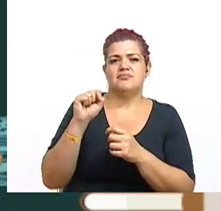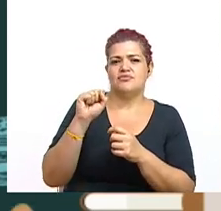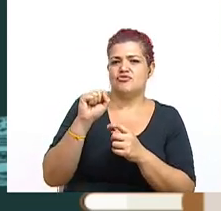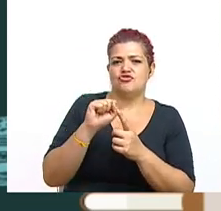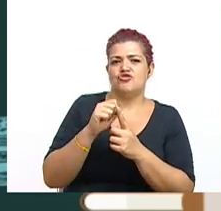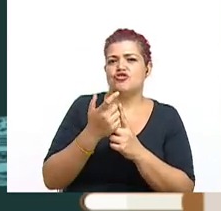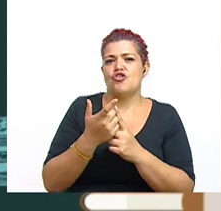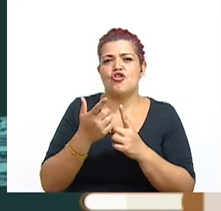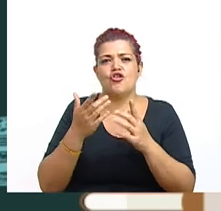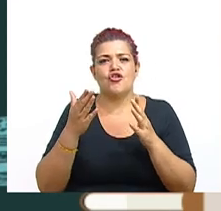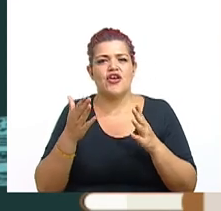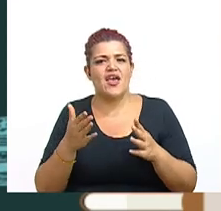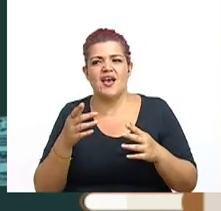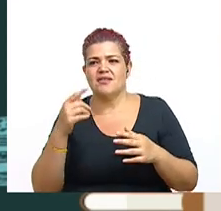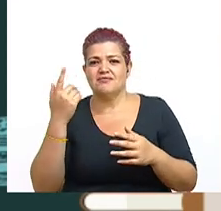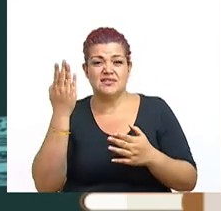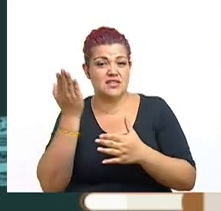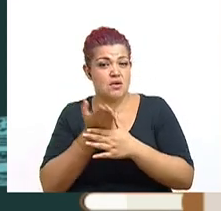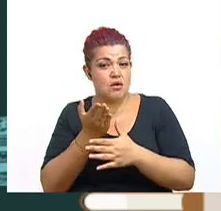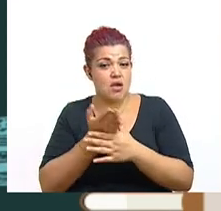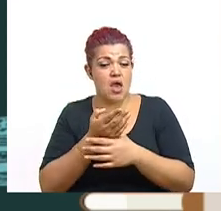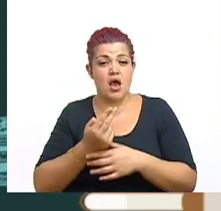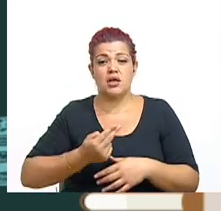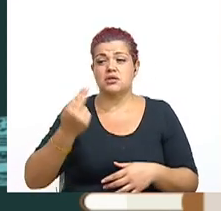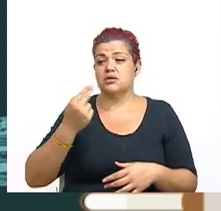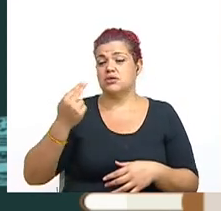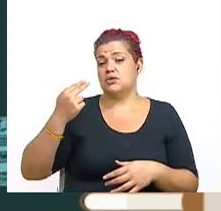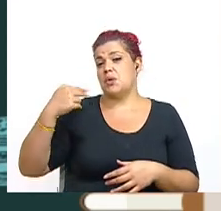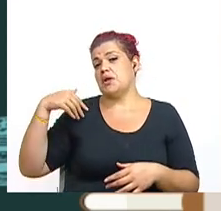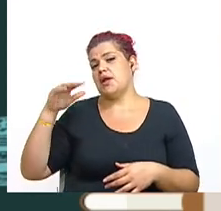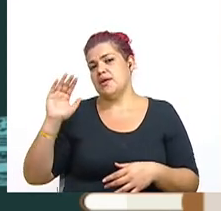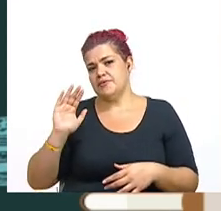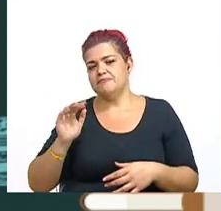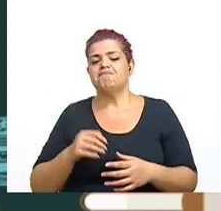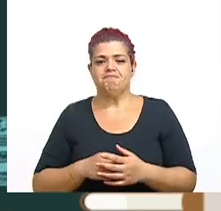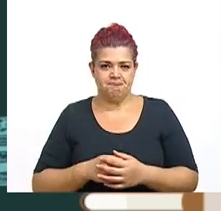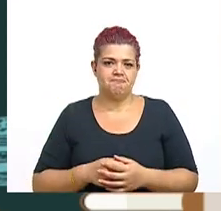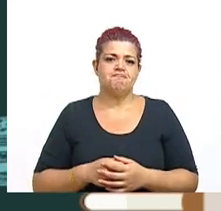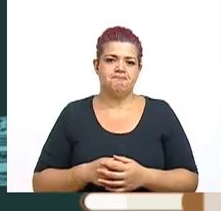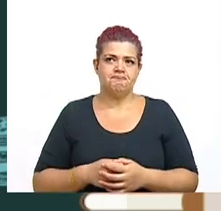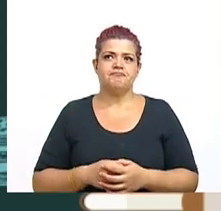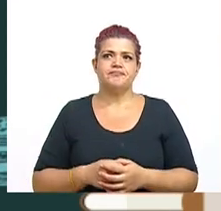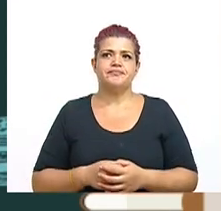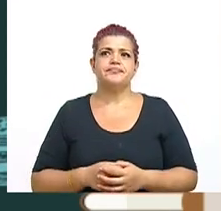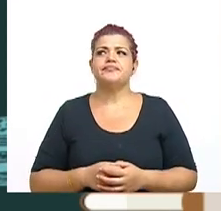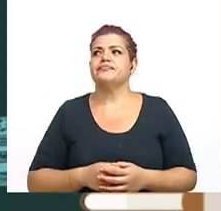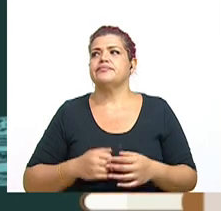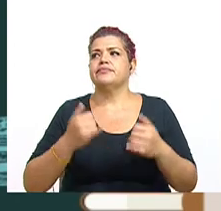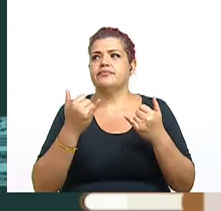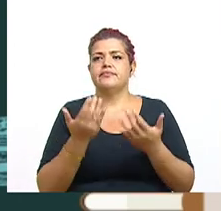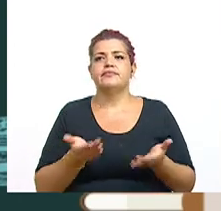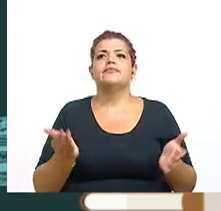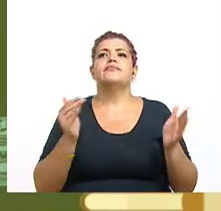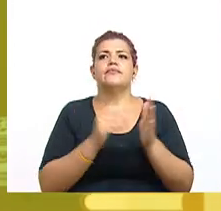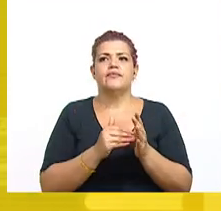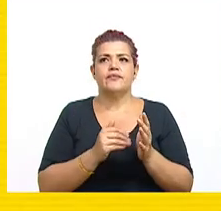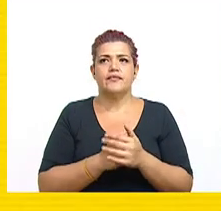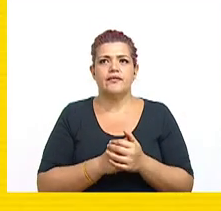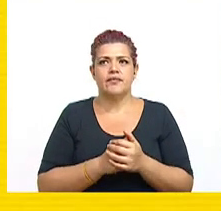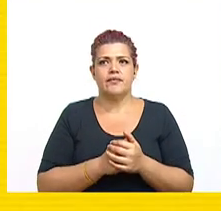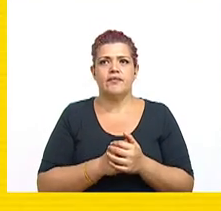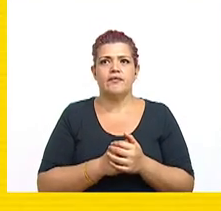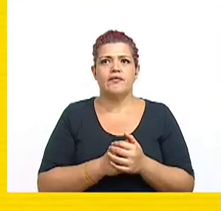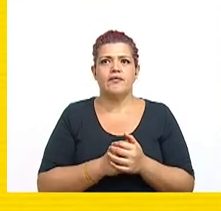en psicología, en historia. ¿Por qué no decirlo también? Bueno, vamos a recapitular esto a